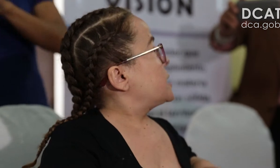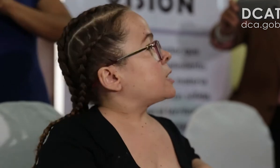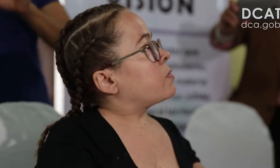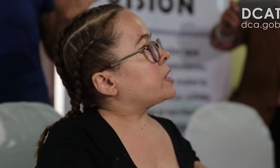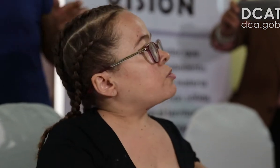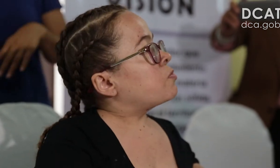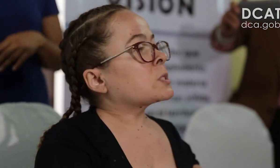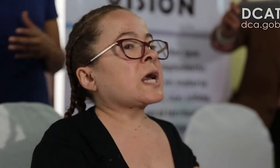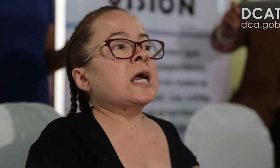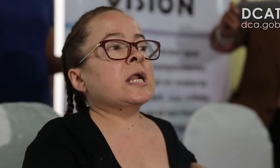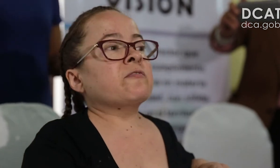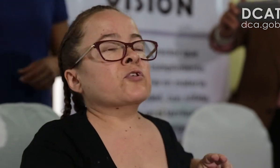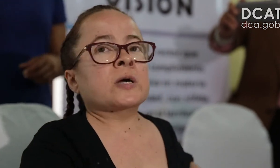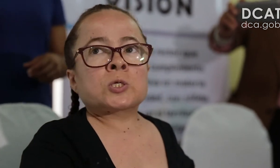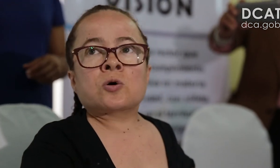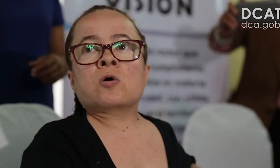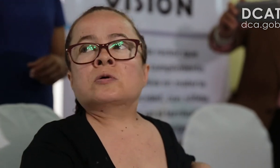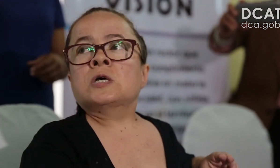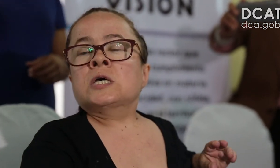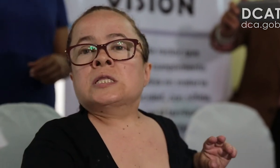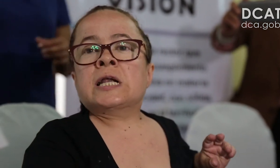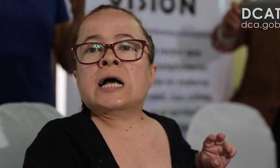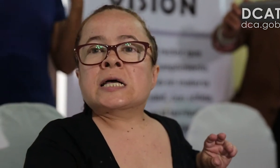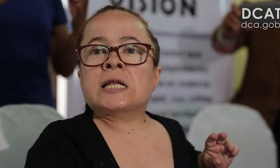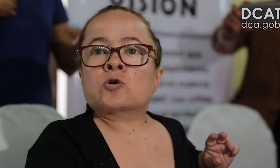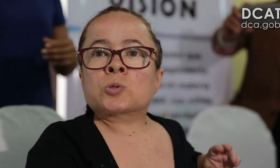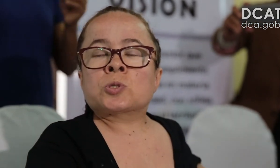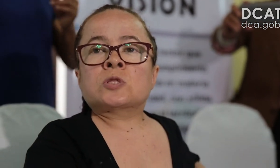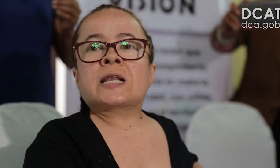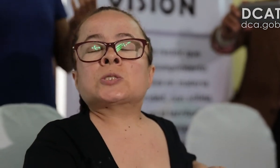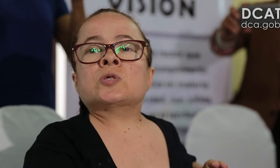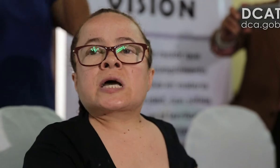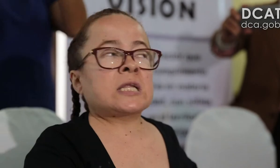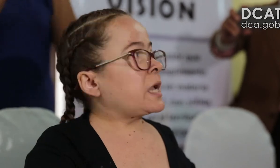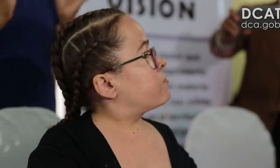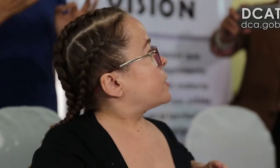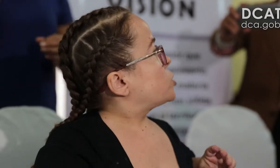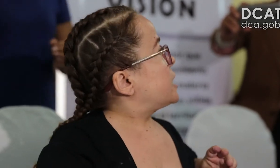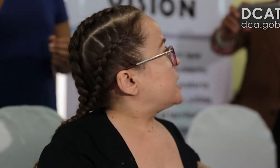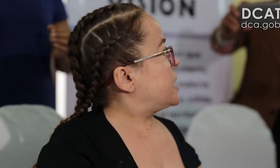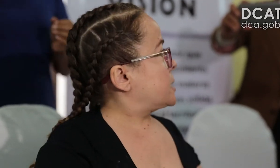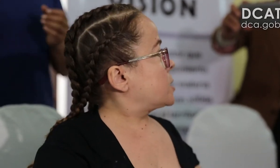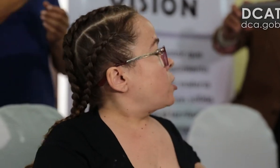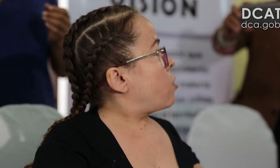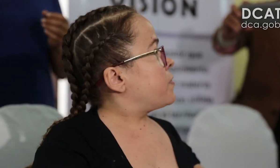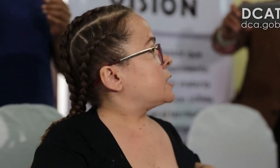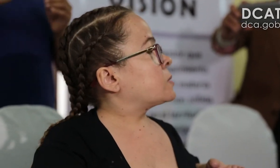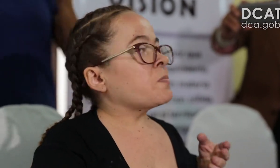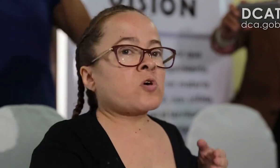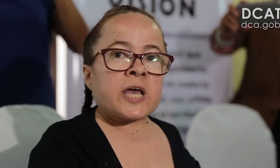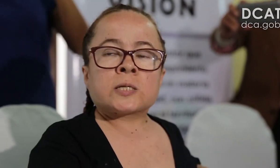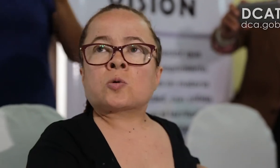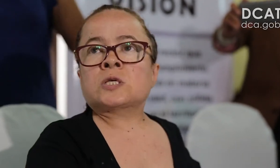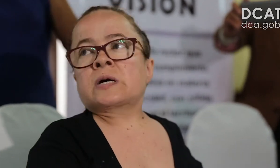así. Este convenio busca la formación y la construcción de la ciudadanía, formación de líderes jóvenes,